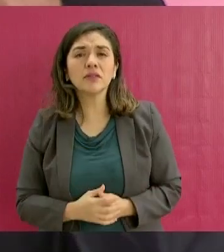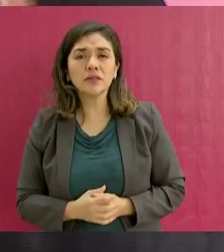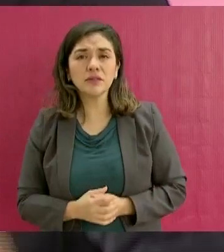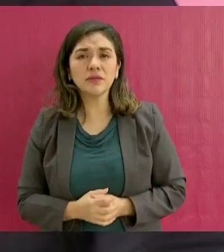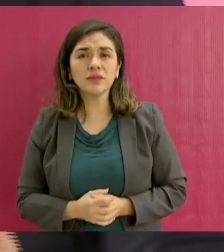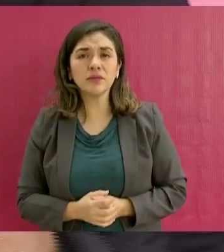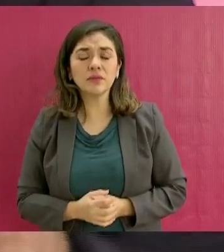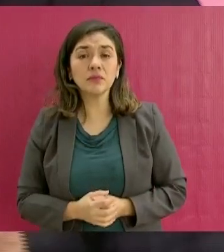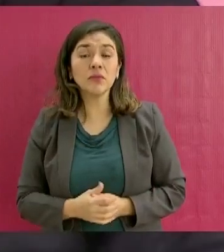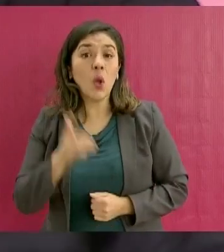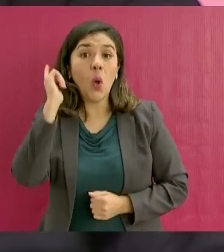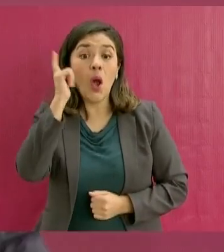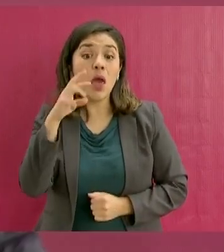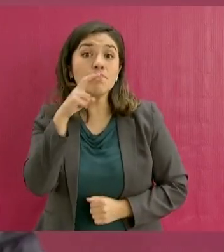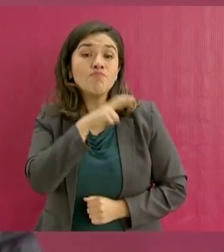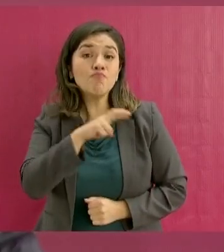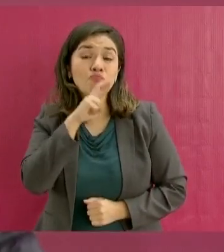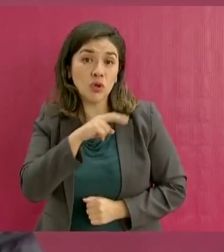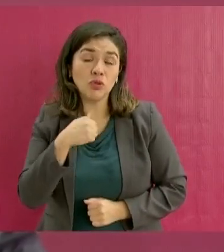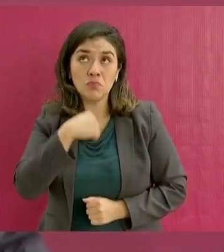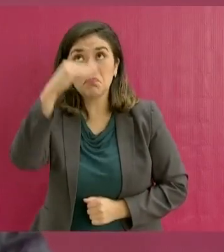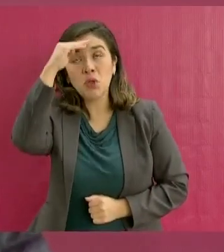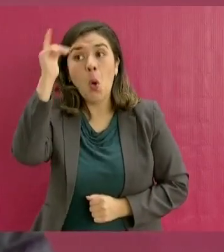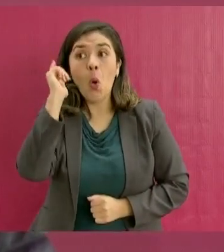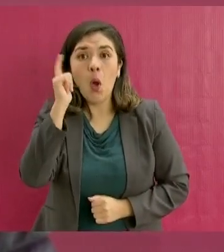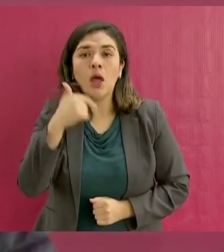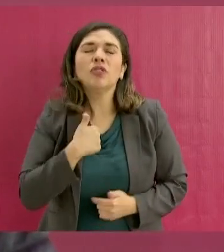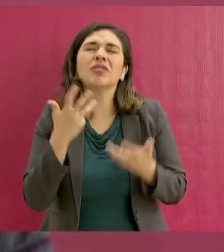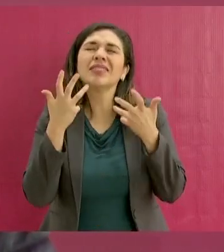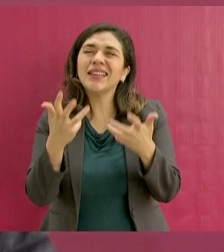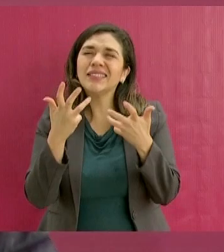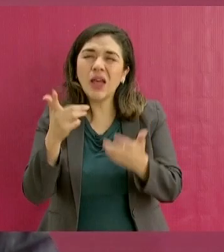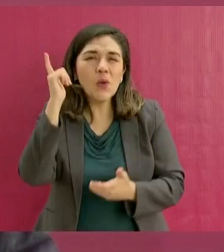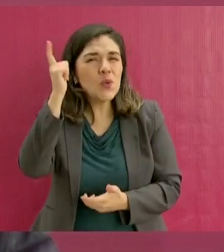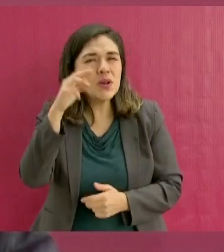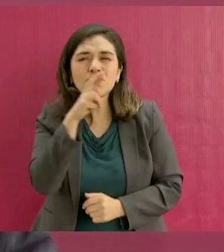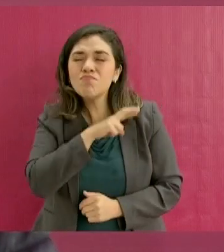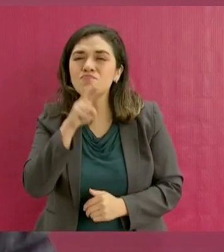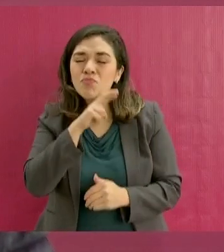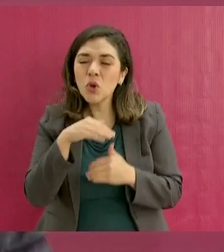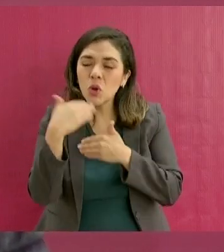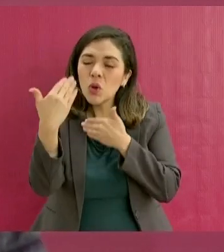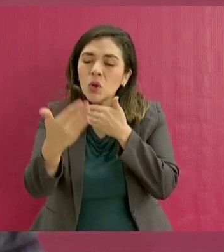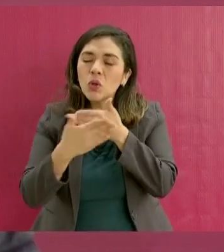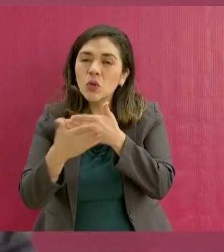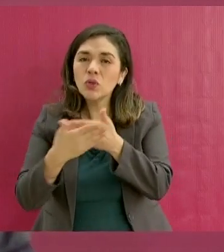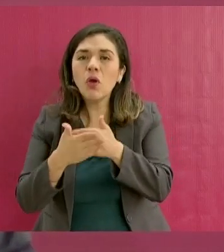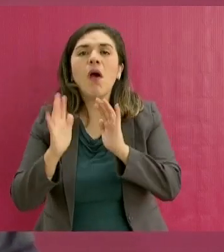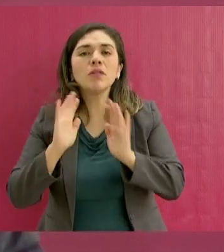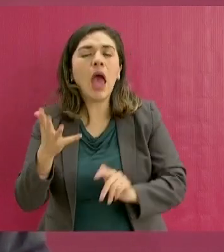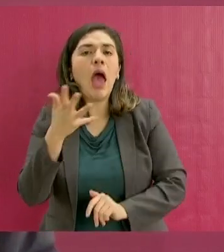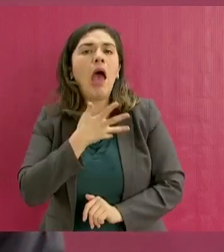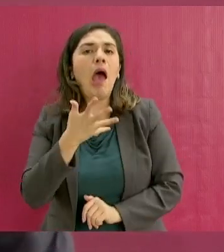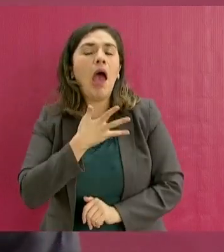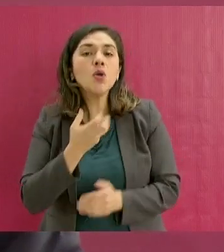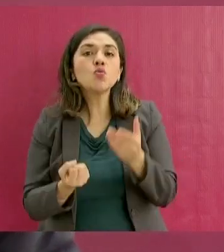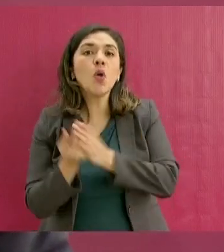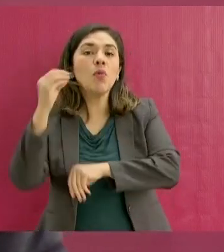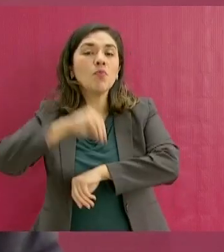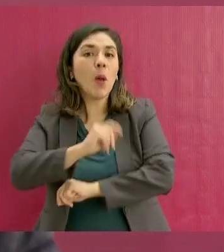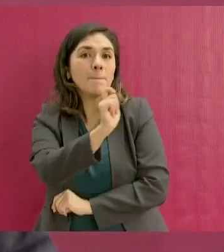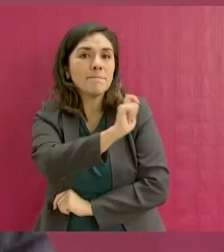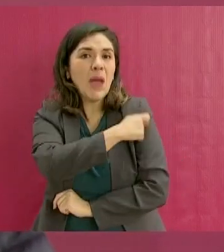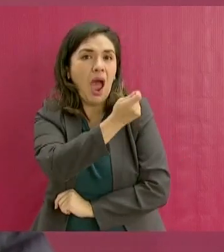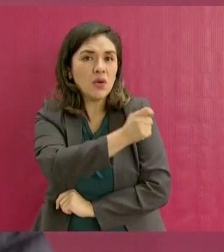pronto, yo espero, es mi deseo, se va a contar ya con una vacuna